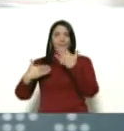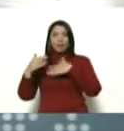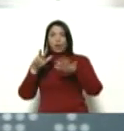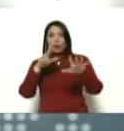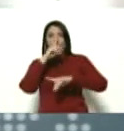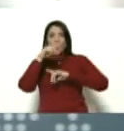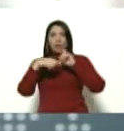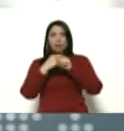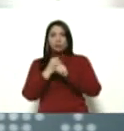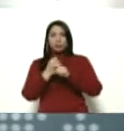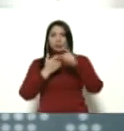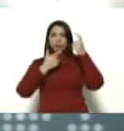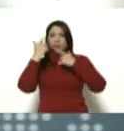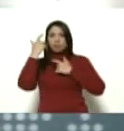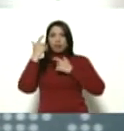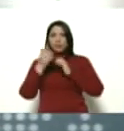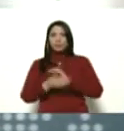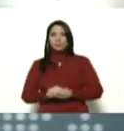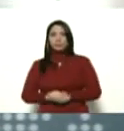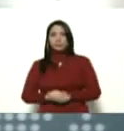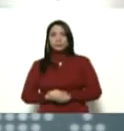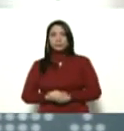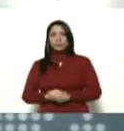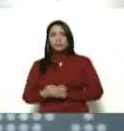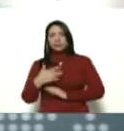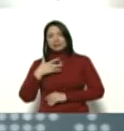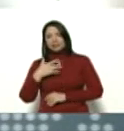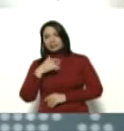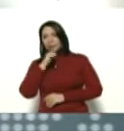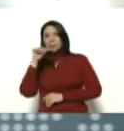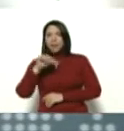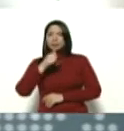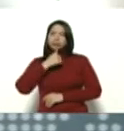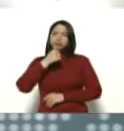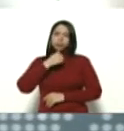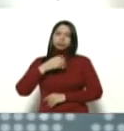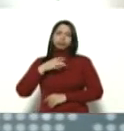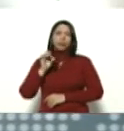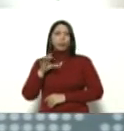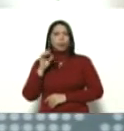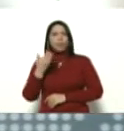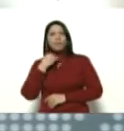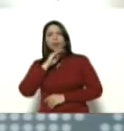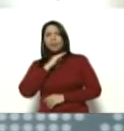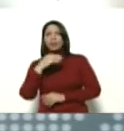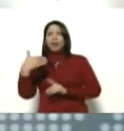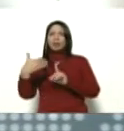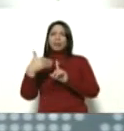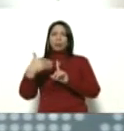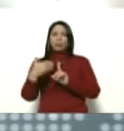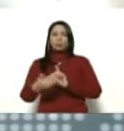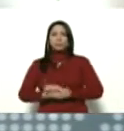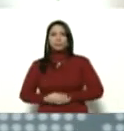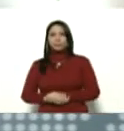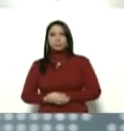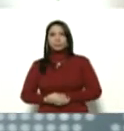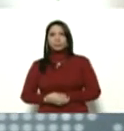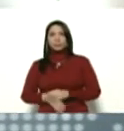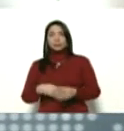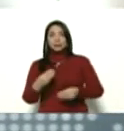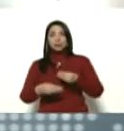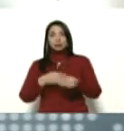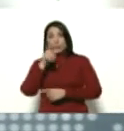el comandante Chávez, convaleciente, soportando dolores de esa enfermedad que lo atacó, hizo